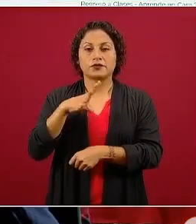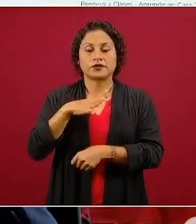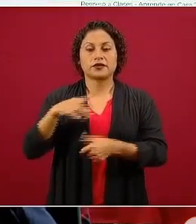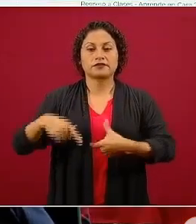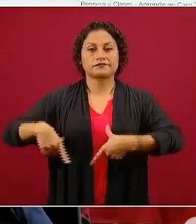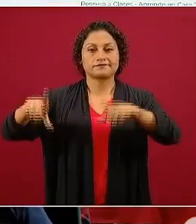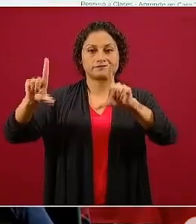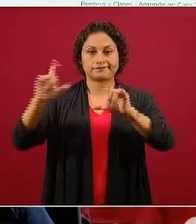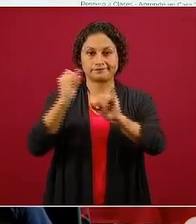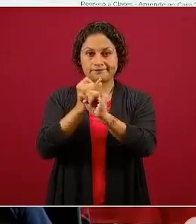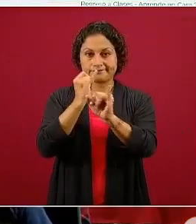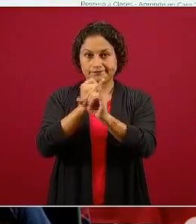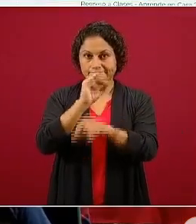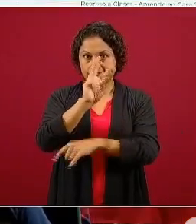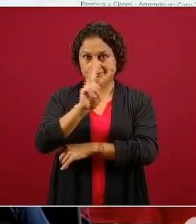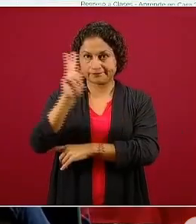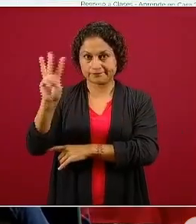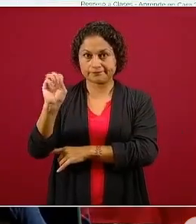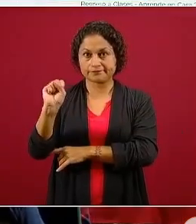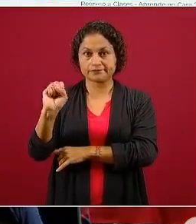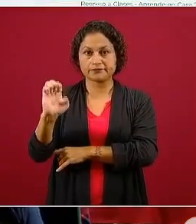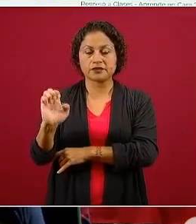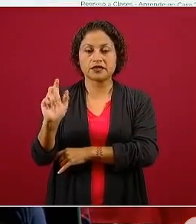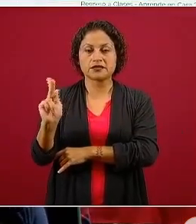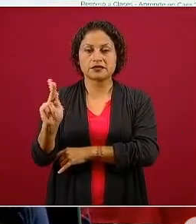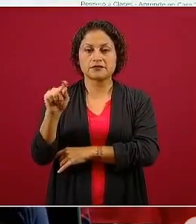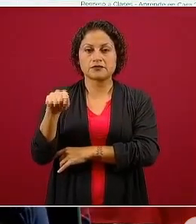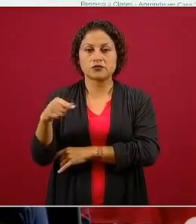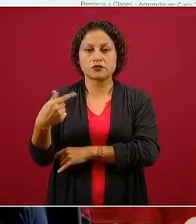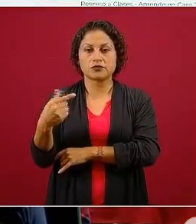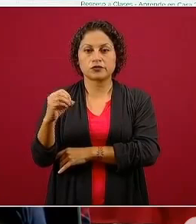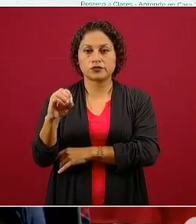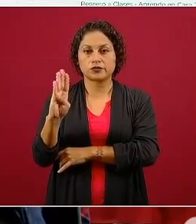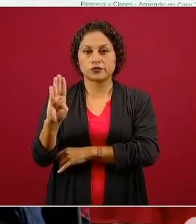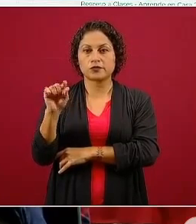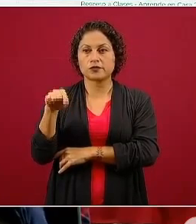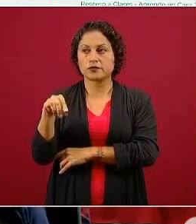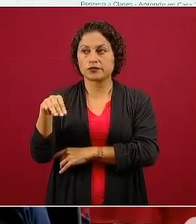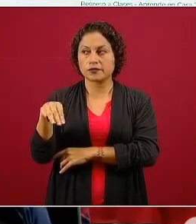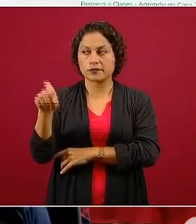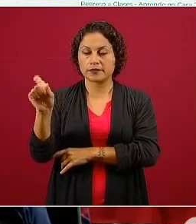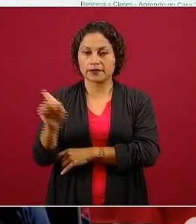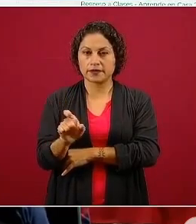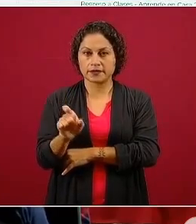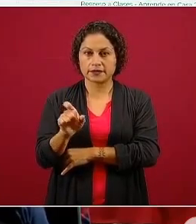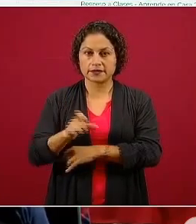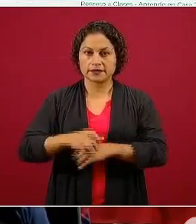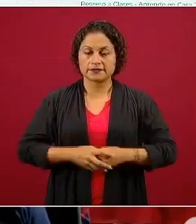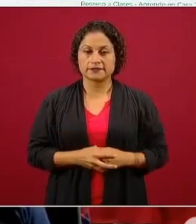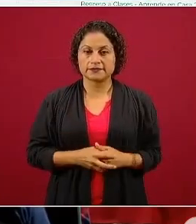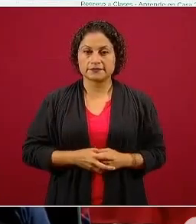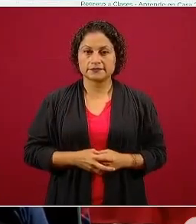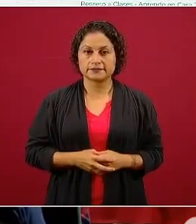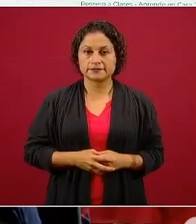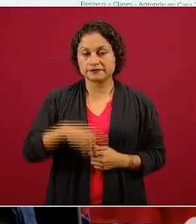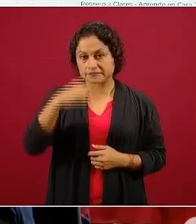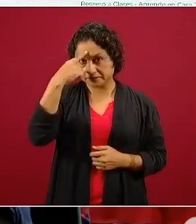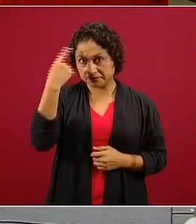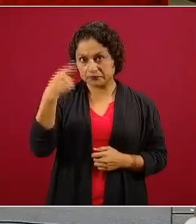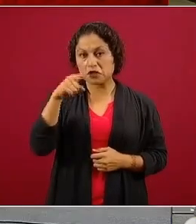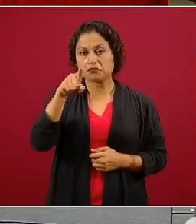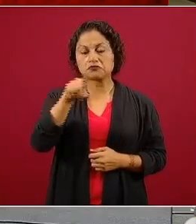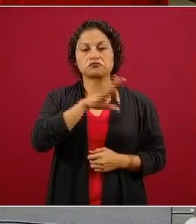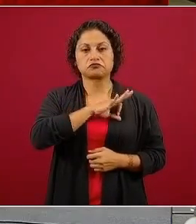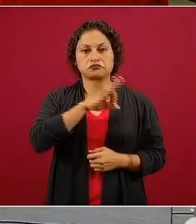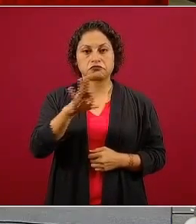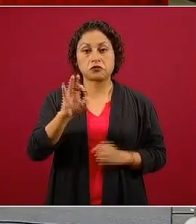señalar, cep.gov.mx, para que puedan ustedes tomarlo de ahí, o